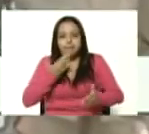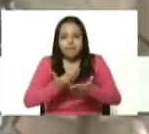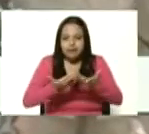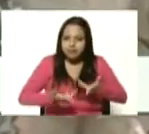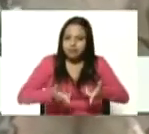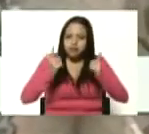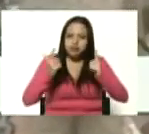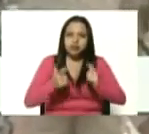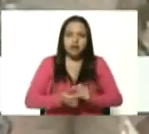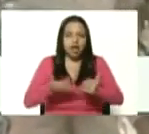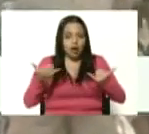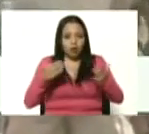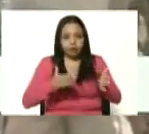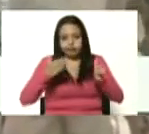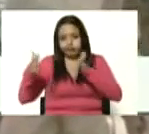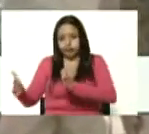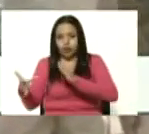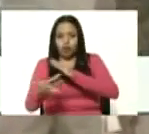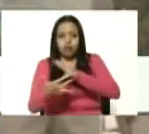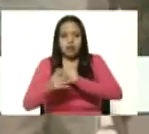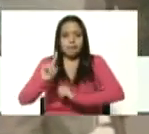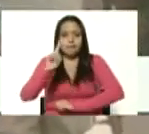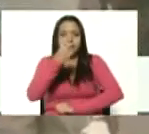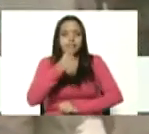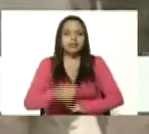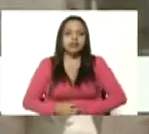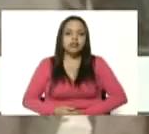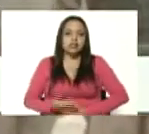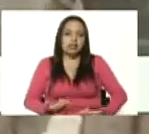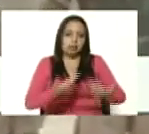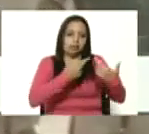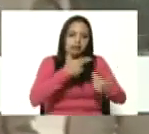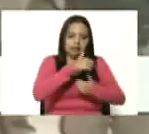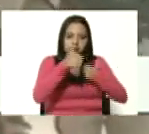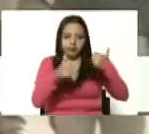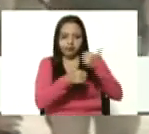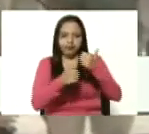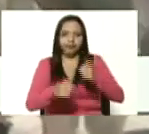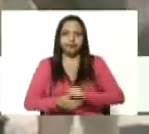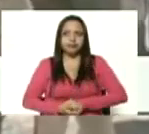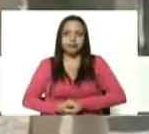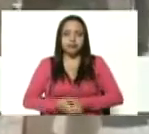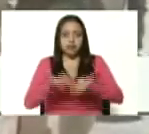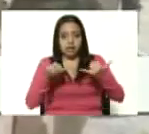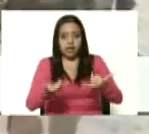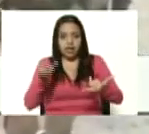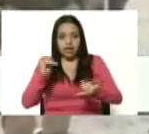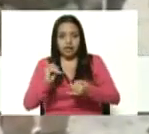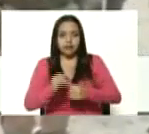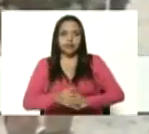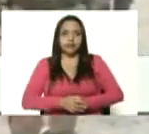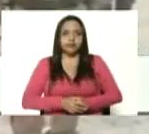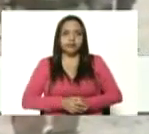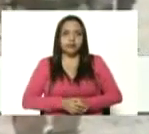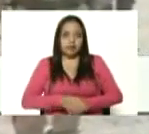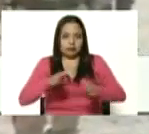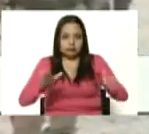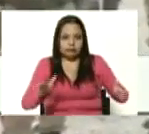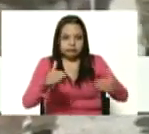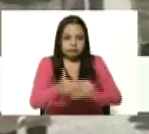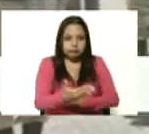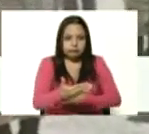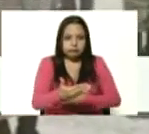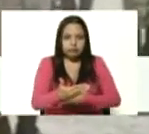le voy a dar el pase al primer teniente Antonio Ovalle Jiménez quien se encuentra en la cabina de Real P18